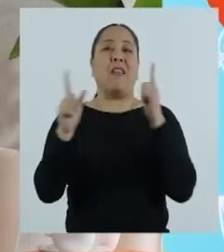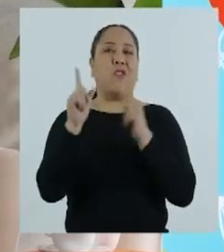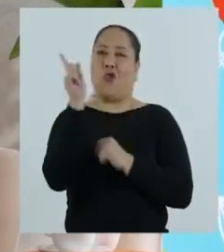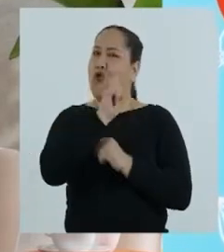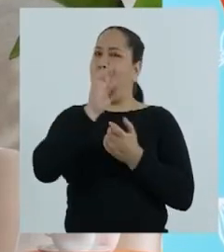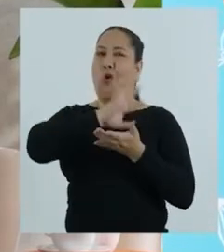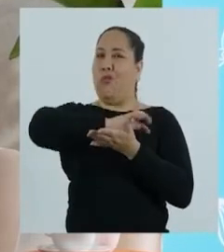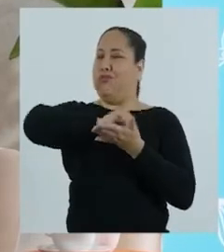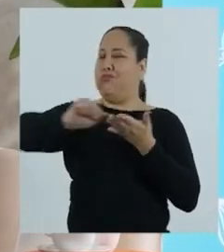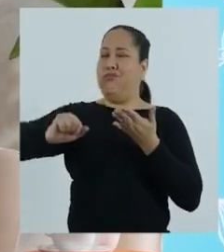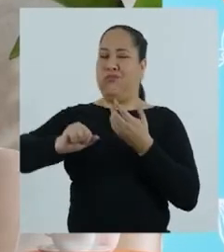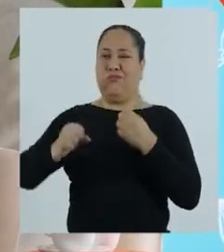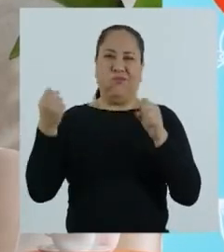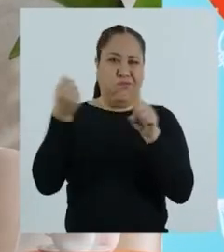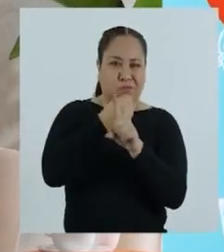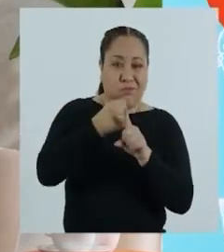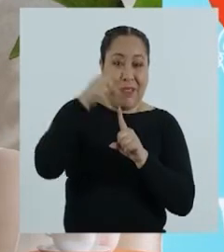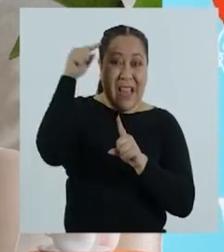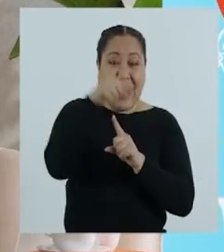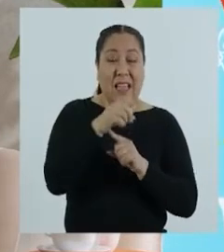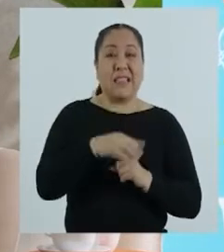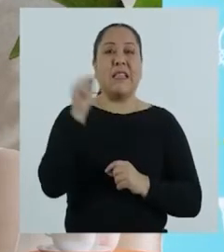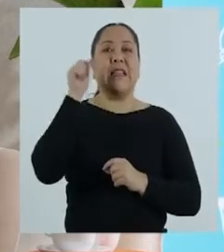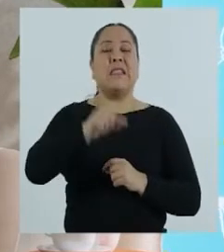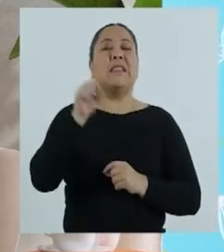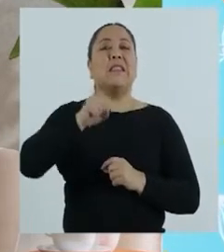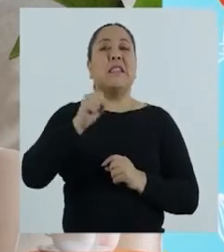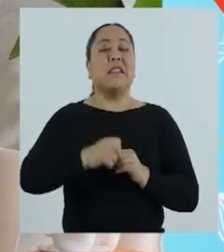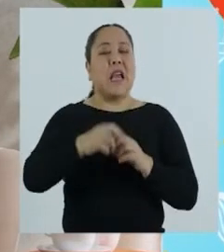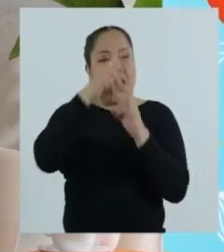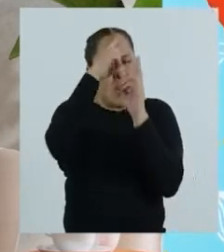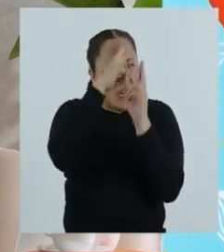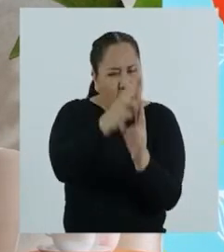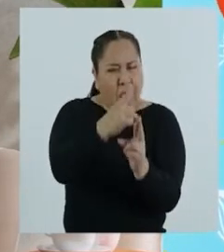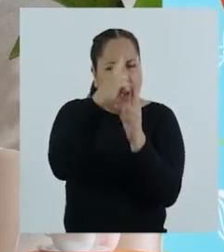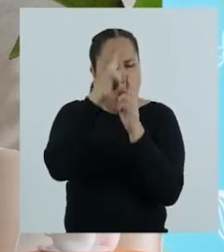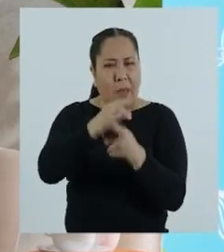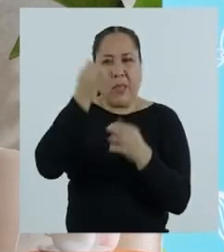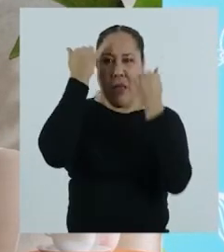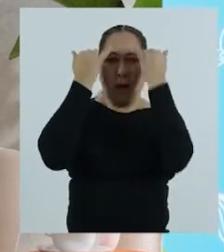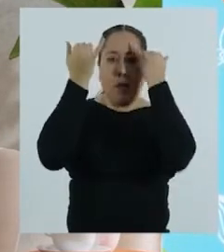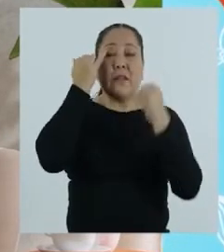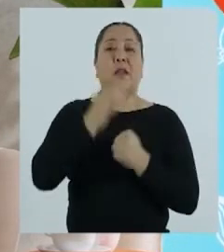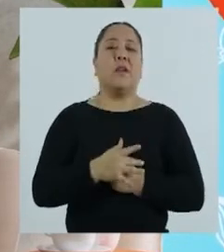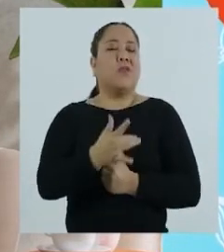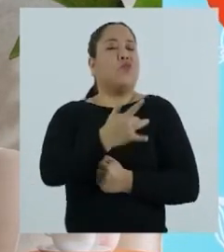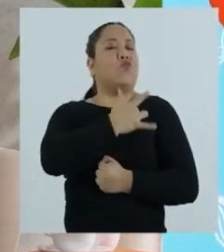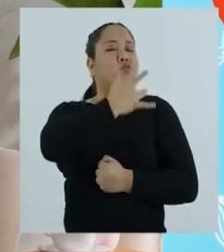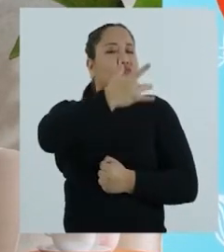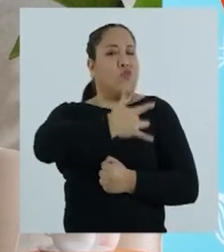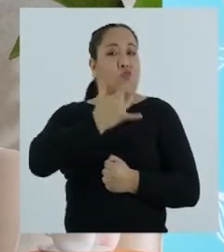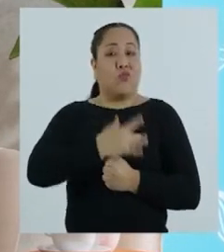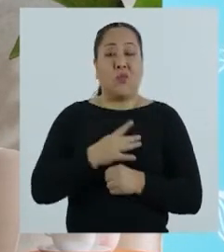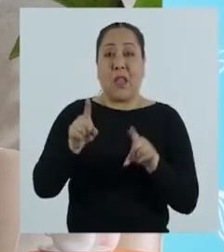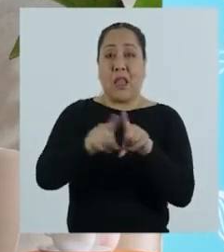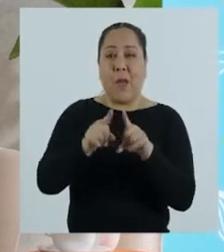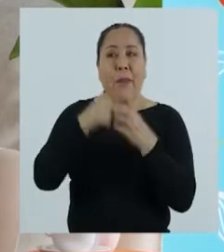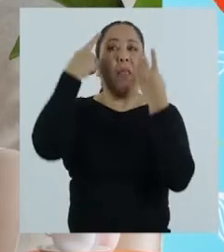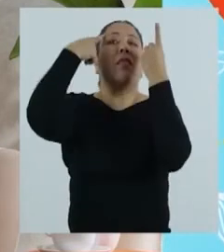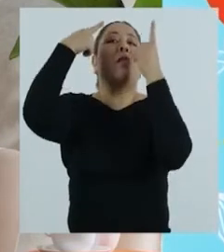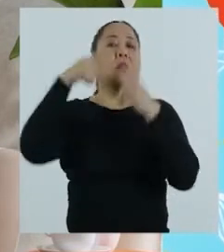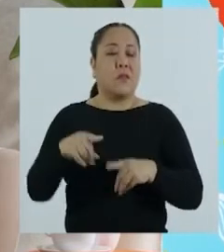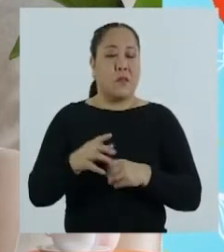de relaciones libres de violencia. Son relaciones en las que se respetan mutuamente las ideas, los